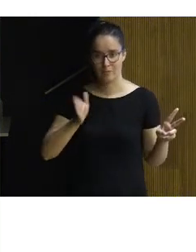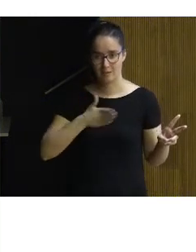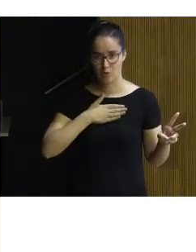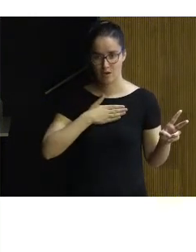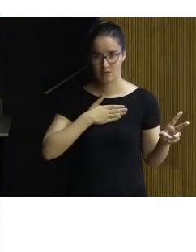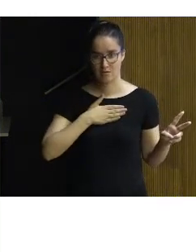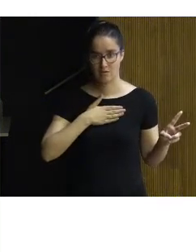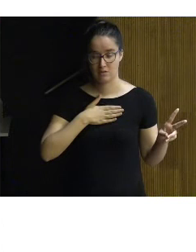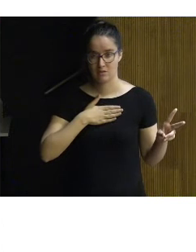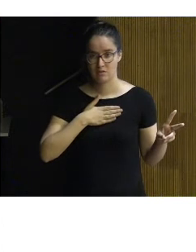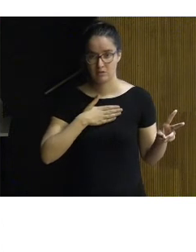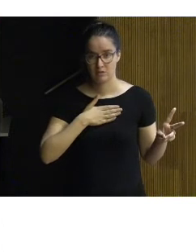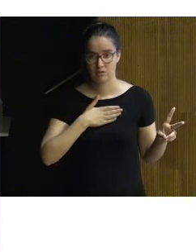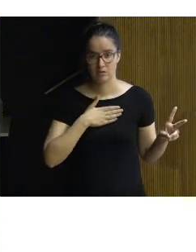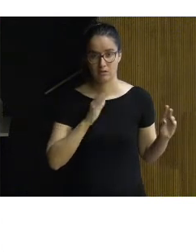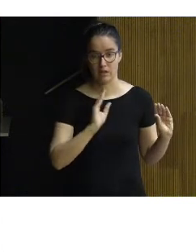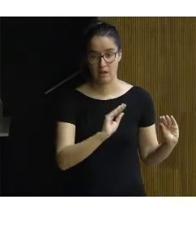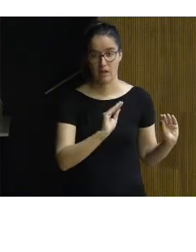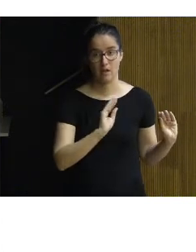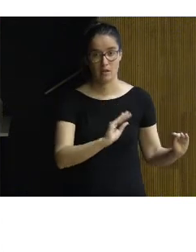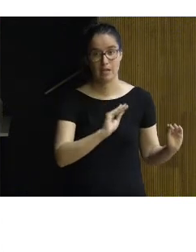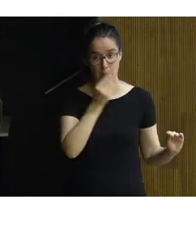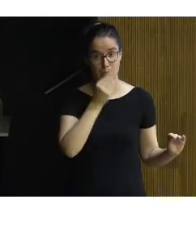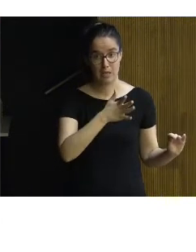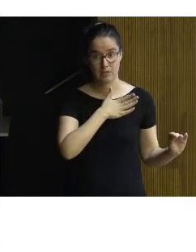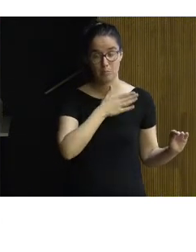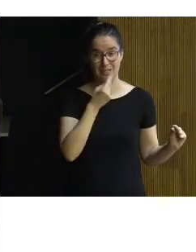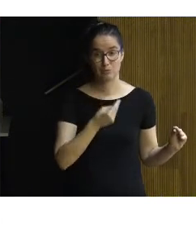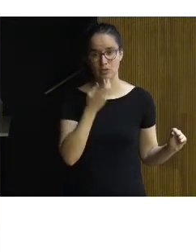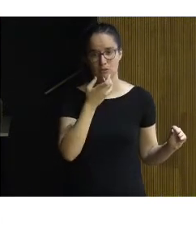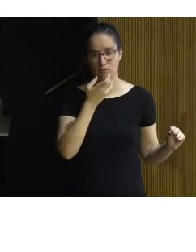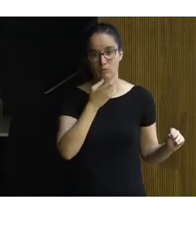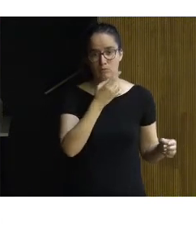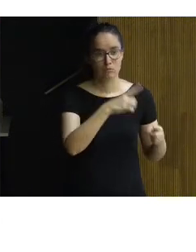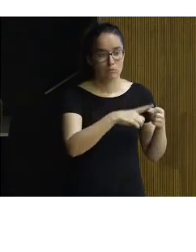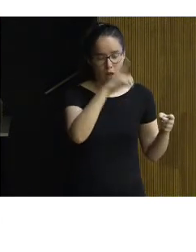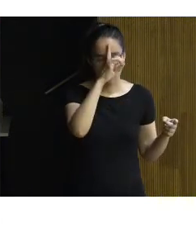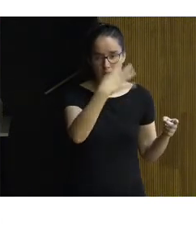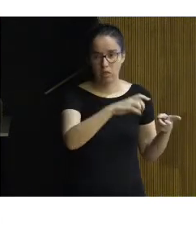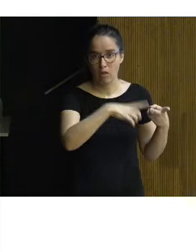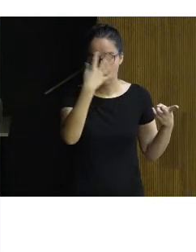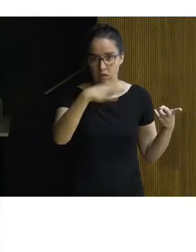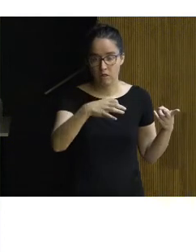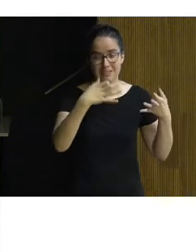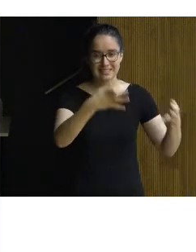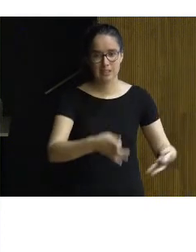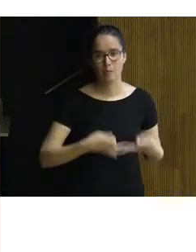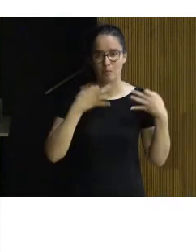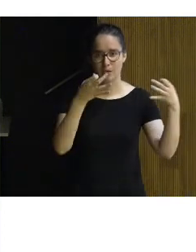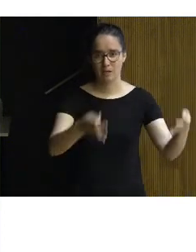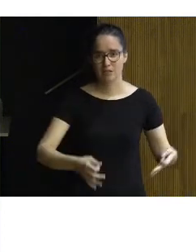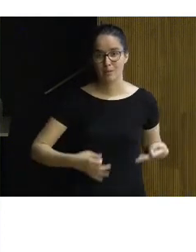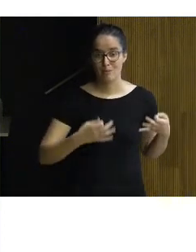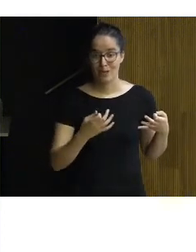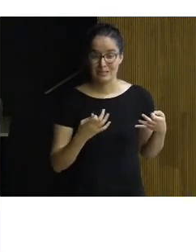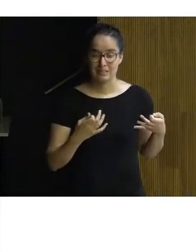patrimoniales de ese bien. Si desconocemos uno u otro, pues siempre la